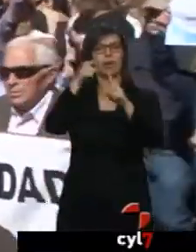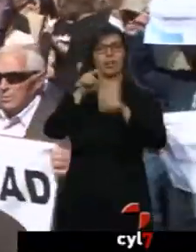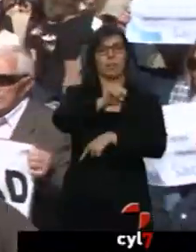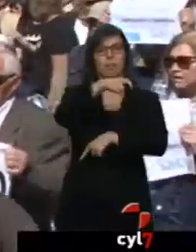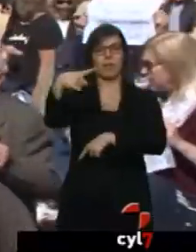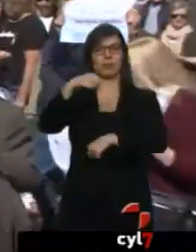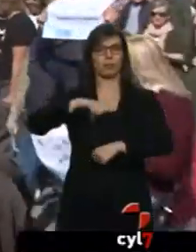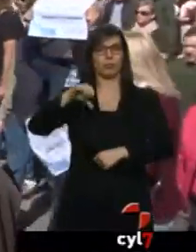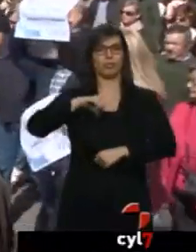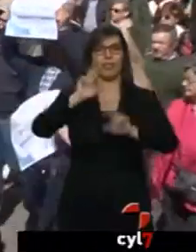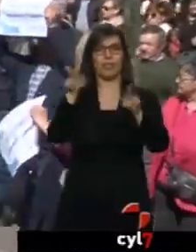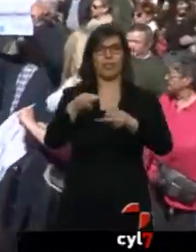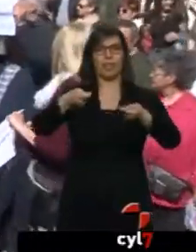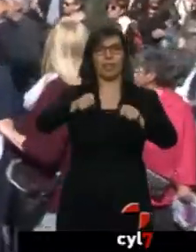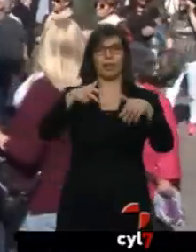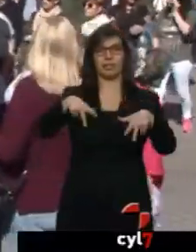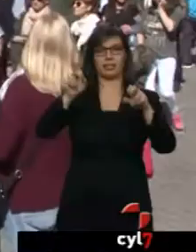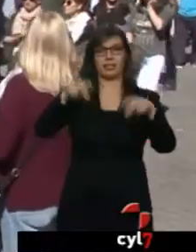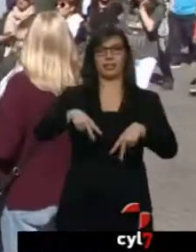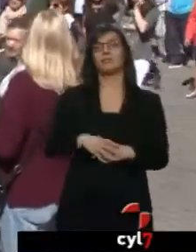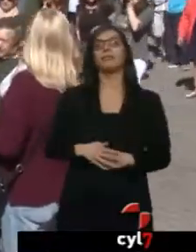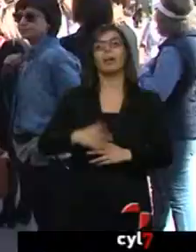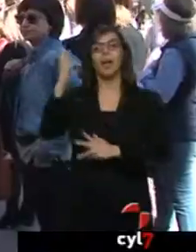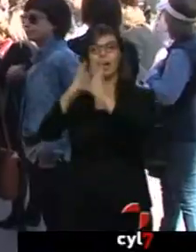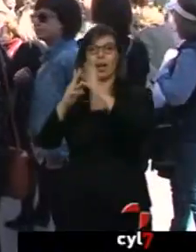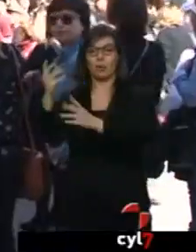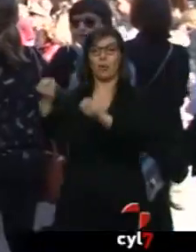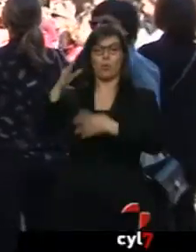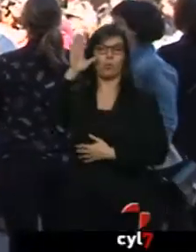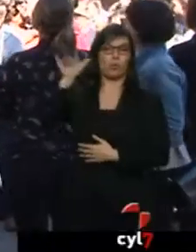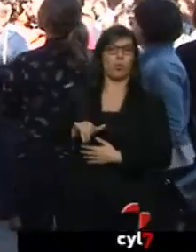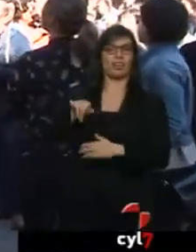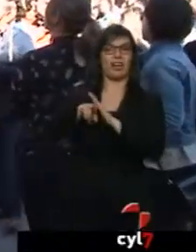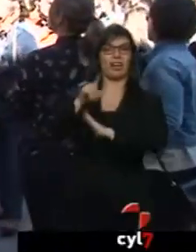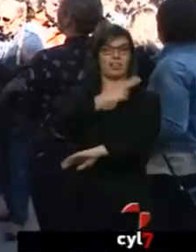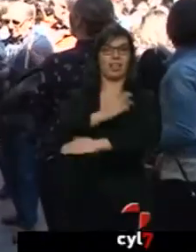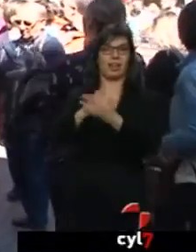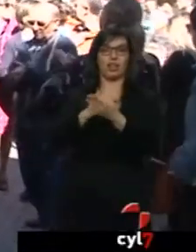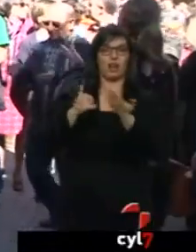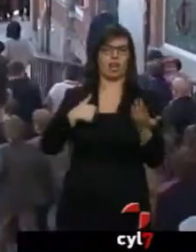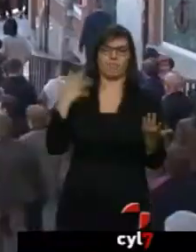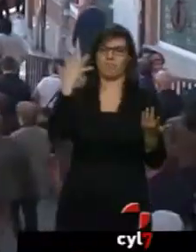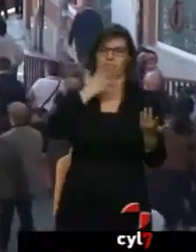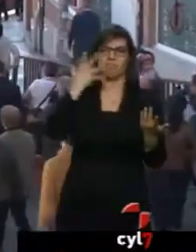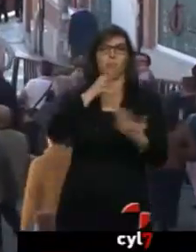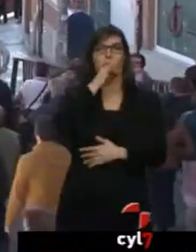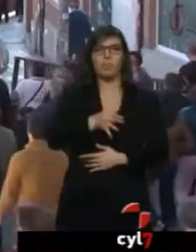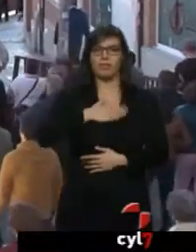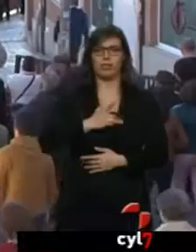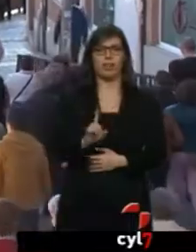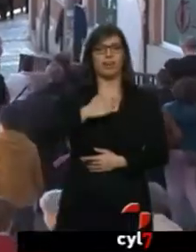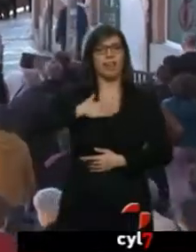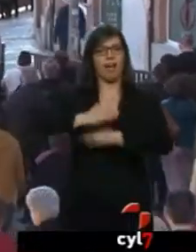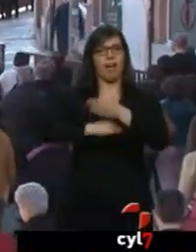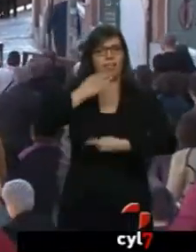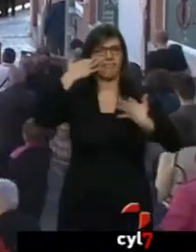Los números del gerente regional de salud no les convencen... ...tampoco las promesas, quieren hechos, exigen más recursos... ...y